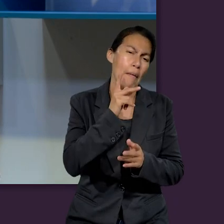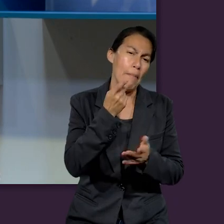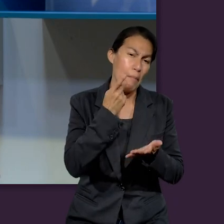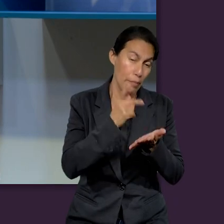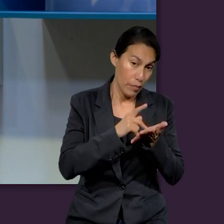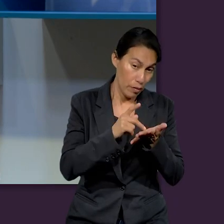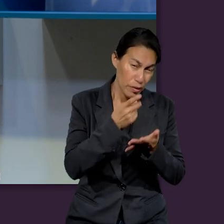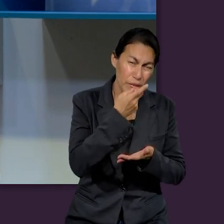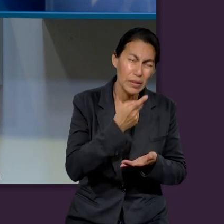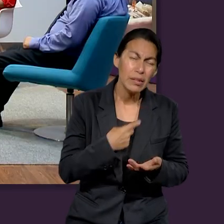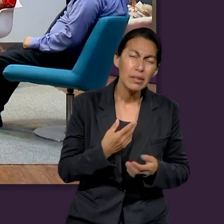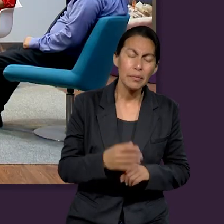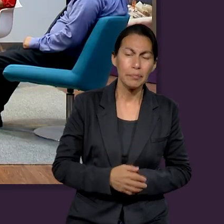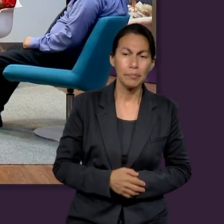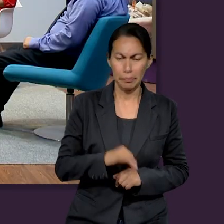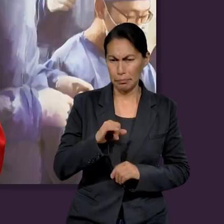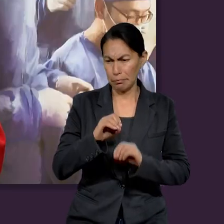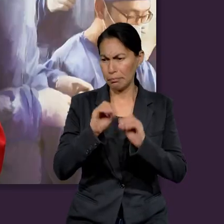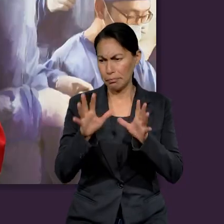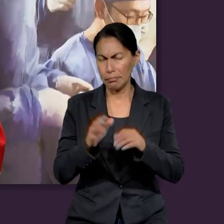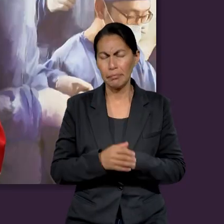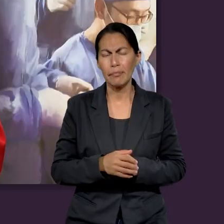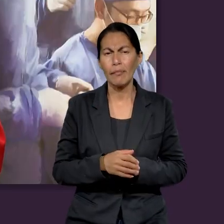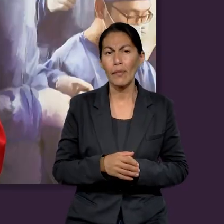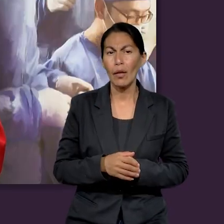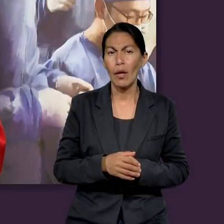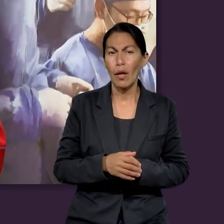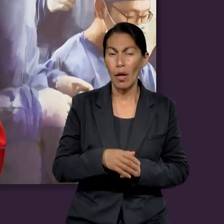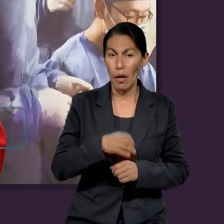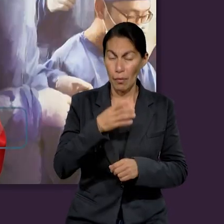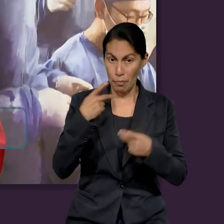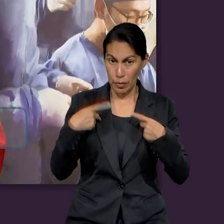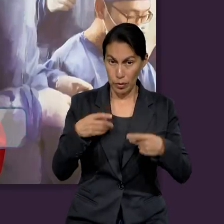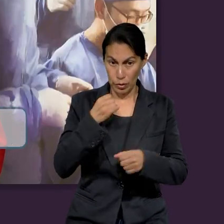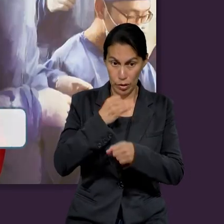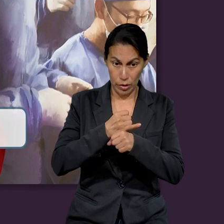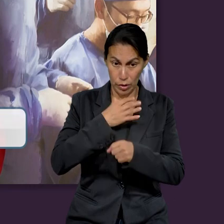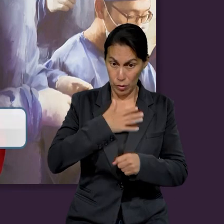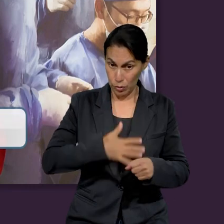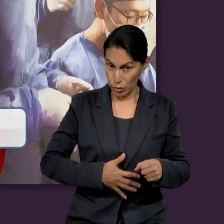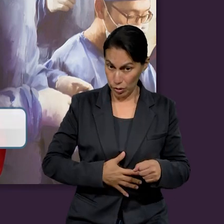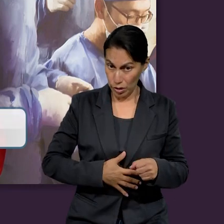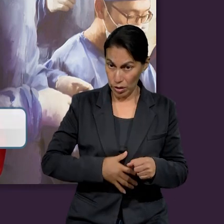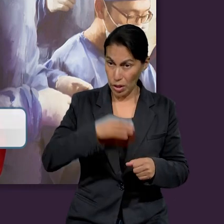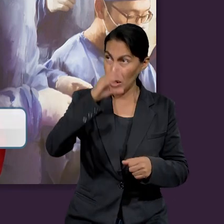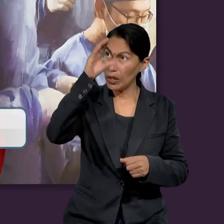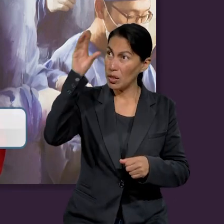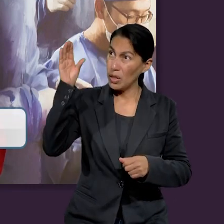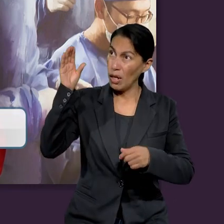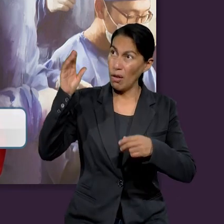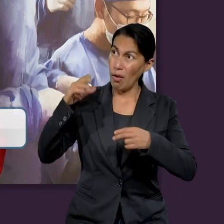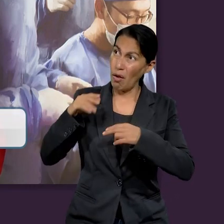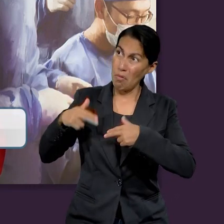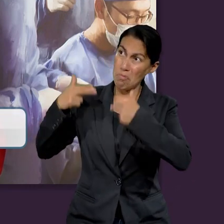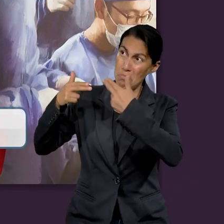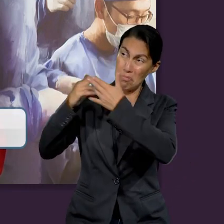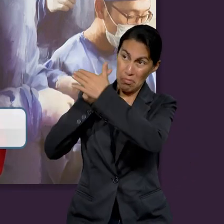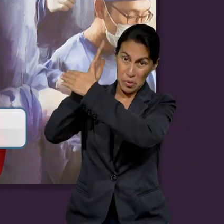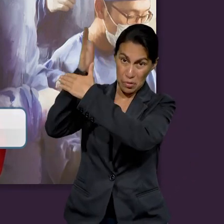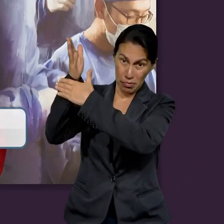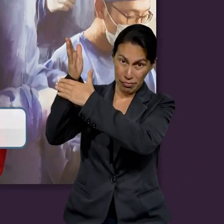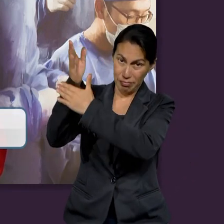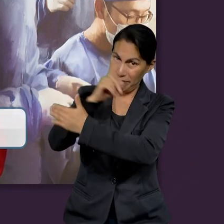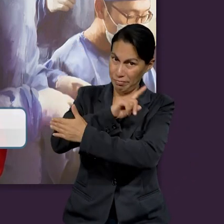el apóstol Pablo? Claro que sí. No sabéis que los injustos no heredarán el reino de Dios. No